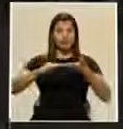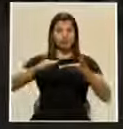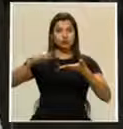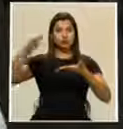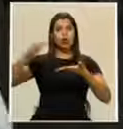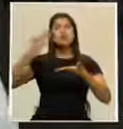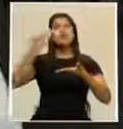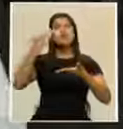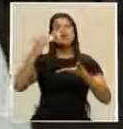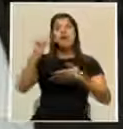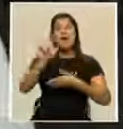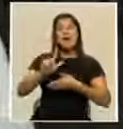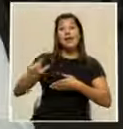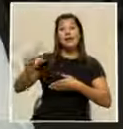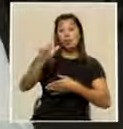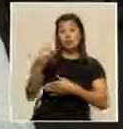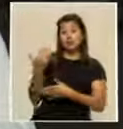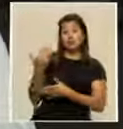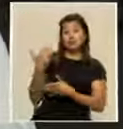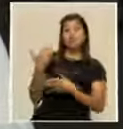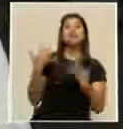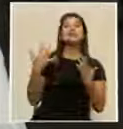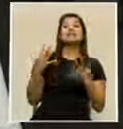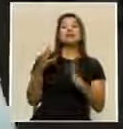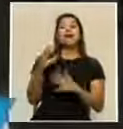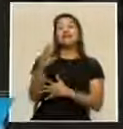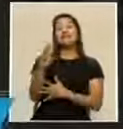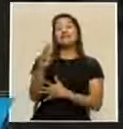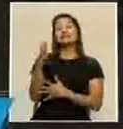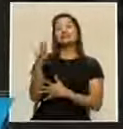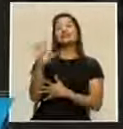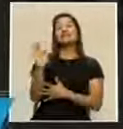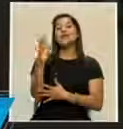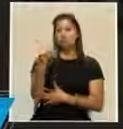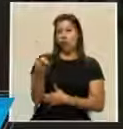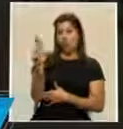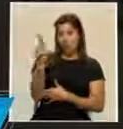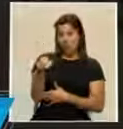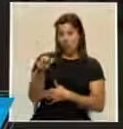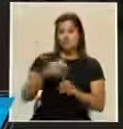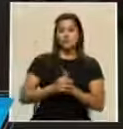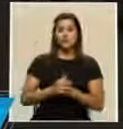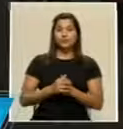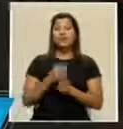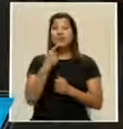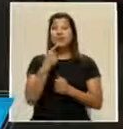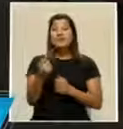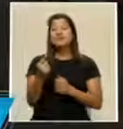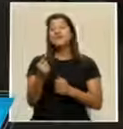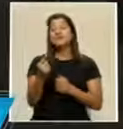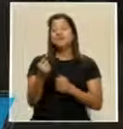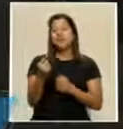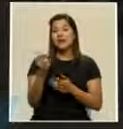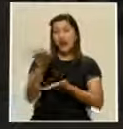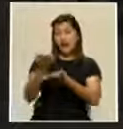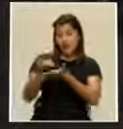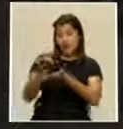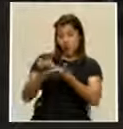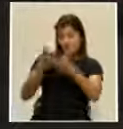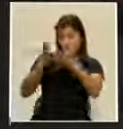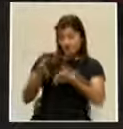que solo este lunes en ventanillas ya se encontraban 619 colones. Según algunos expertos economistas,